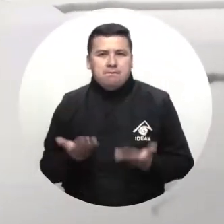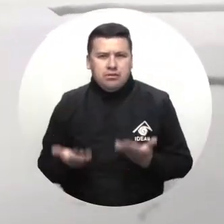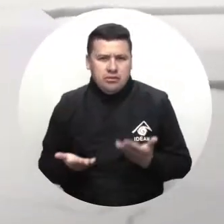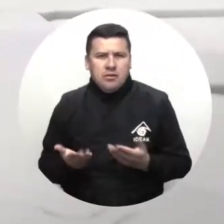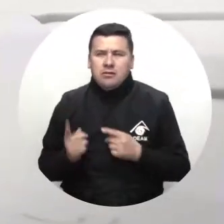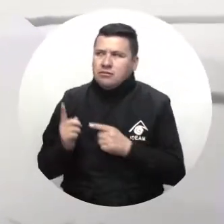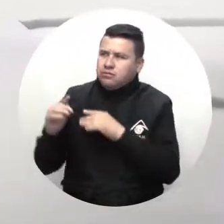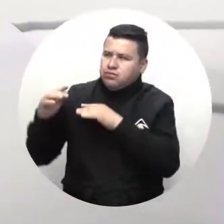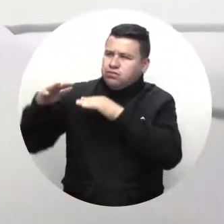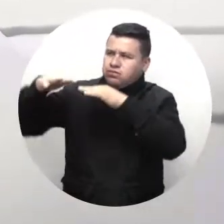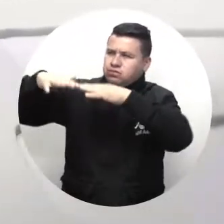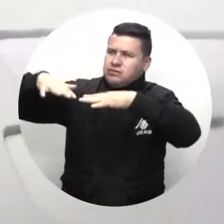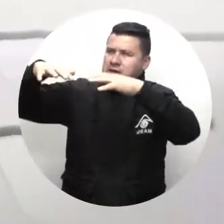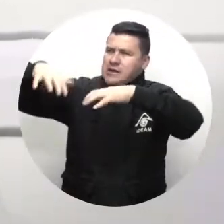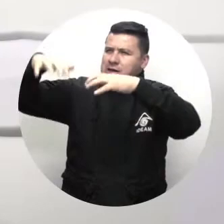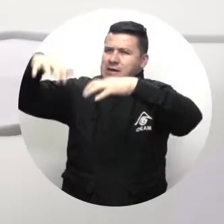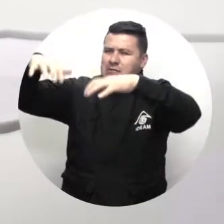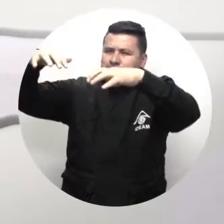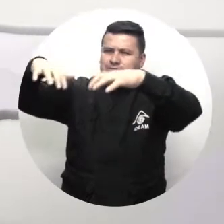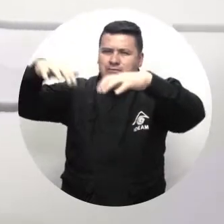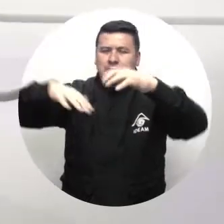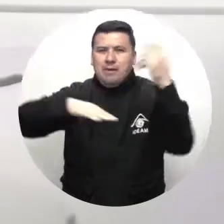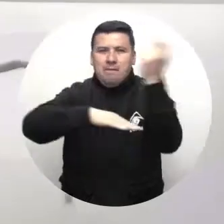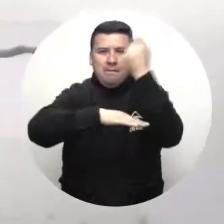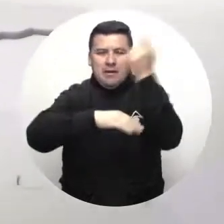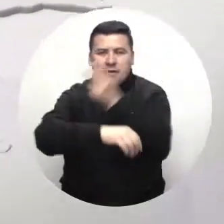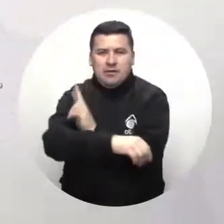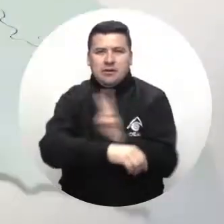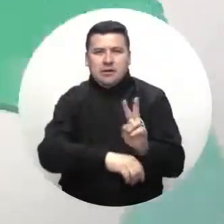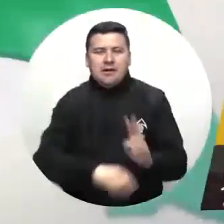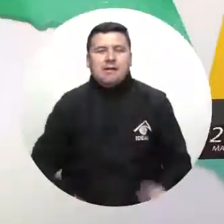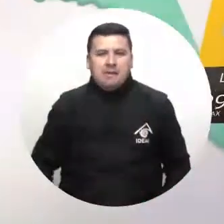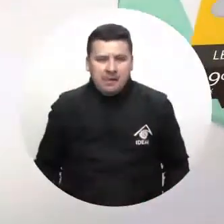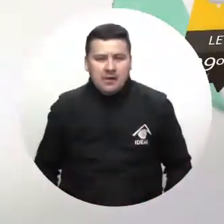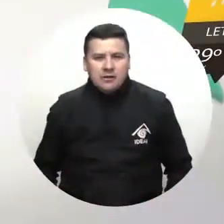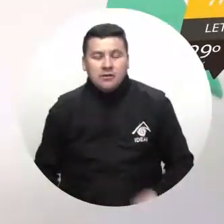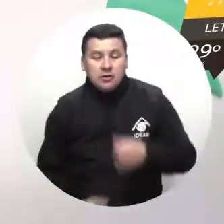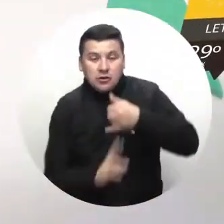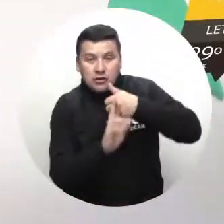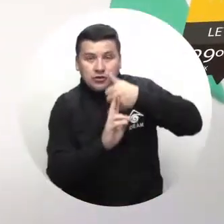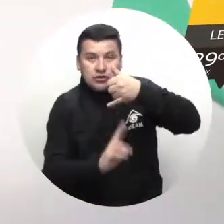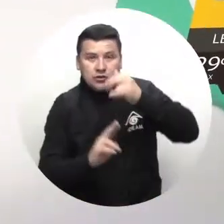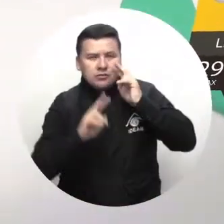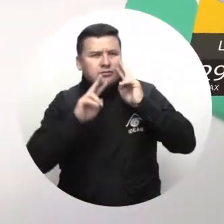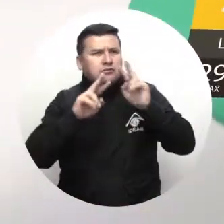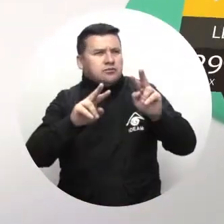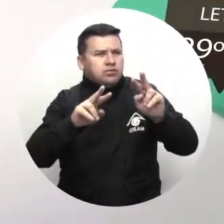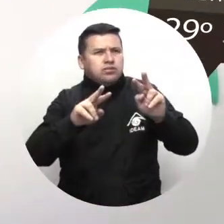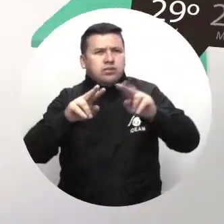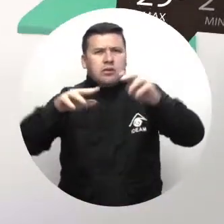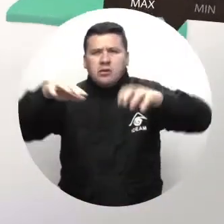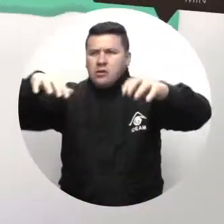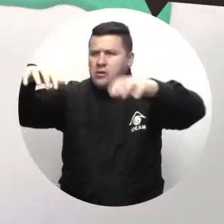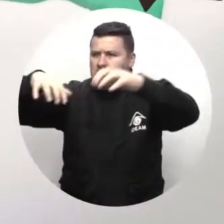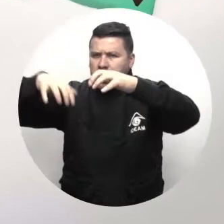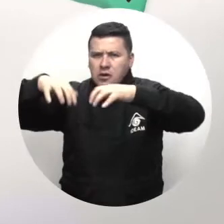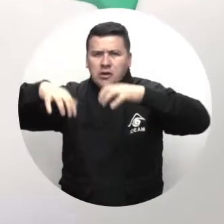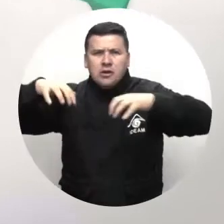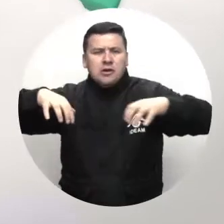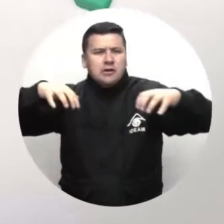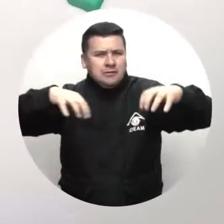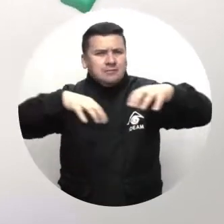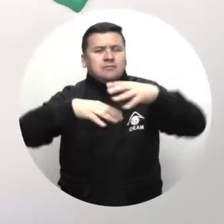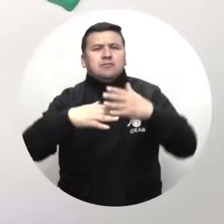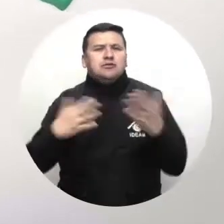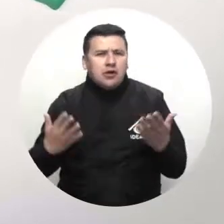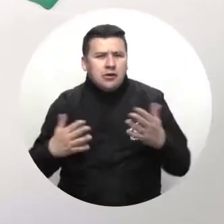es probable que se presenten posibles lluvias sobre sectores dispersos del Meta y en el Pichada. Hacia el sur del país se mantendrán las condiciones nubosas